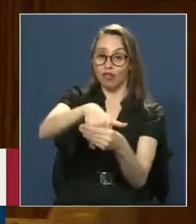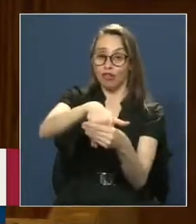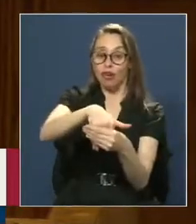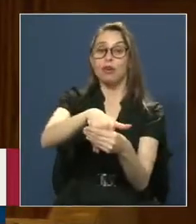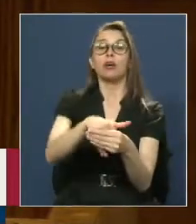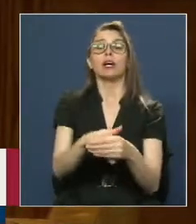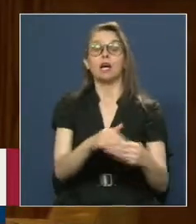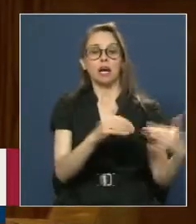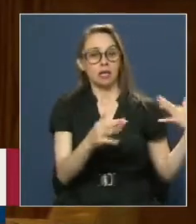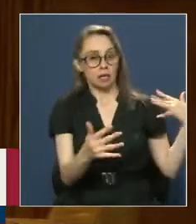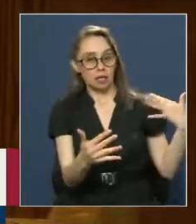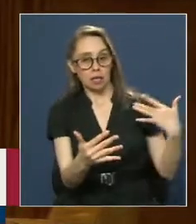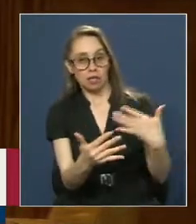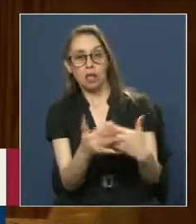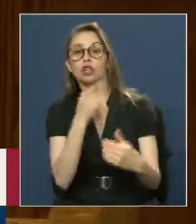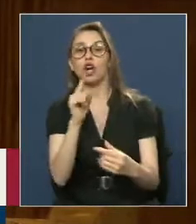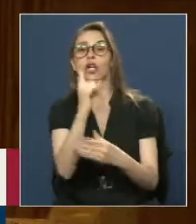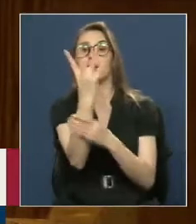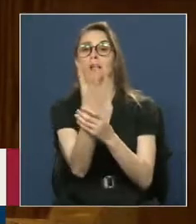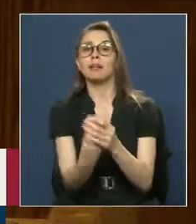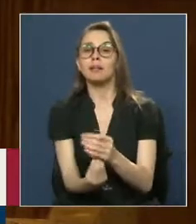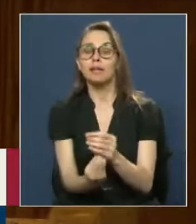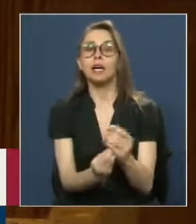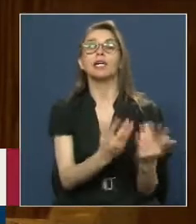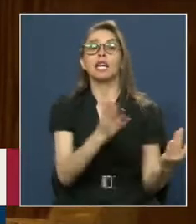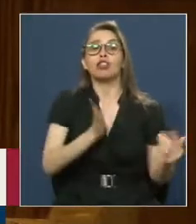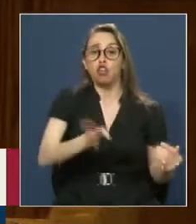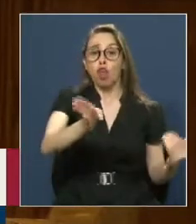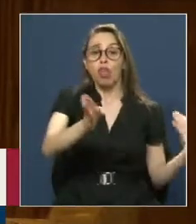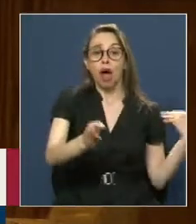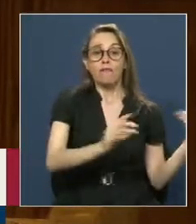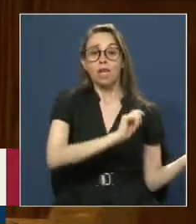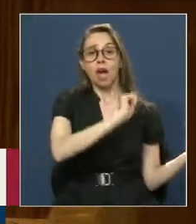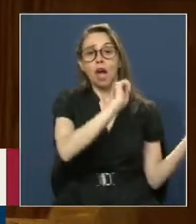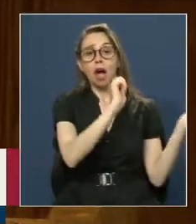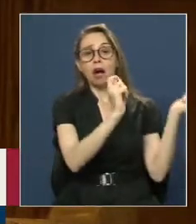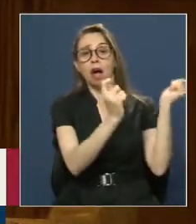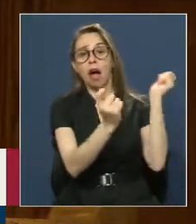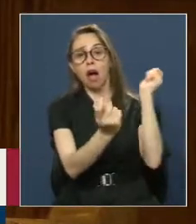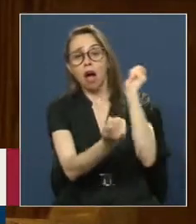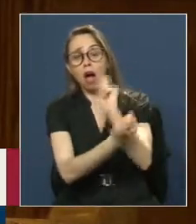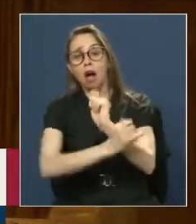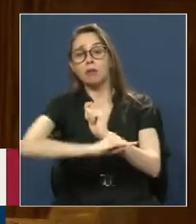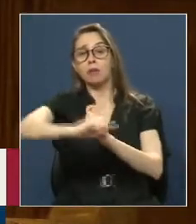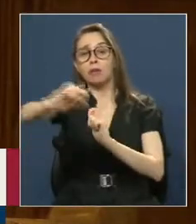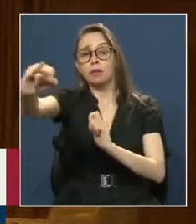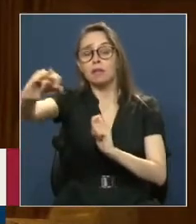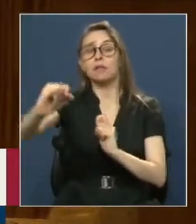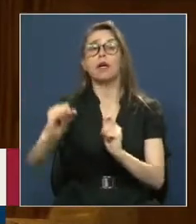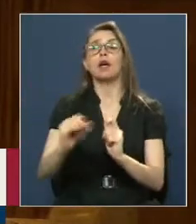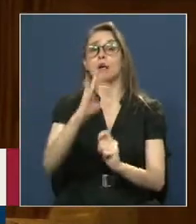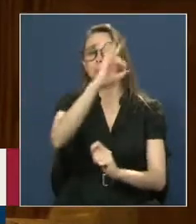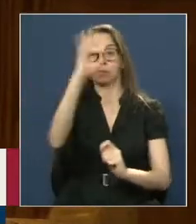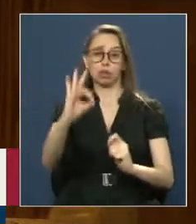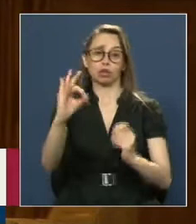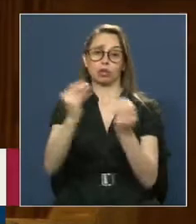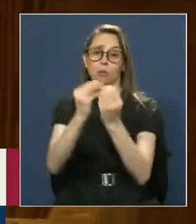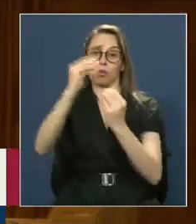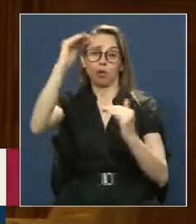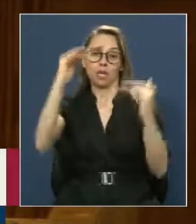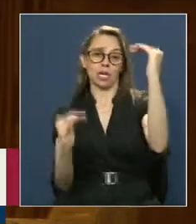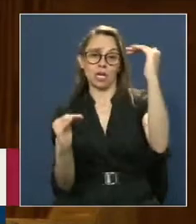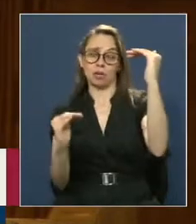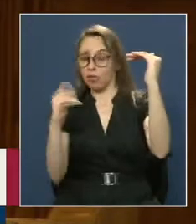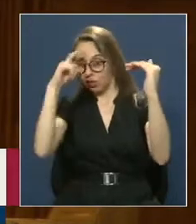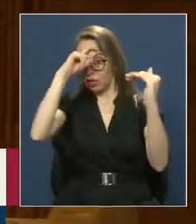Terminar El de una Transición Eterna Con niveles De inequidades Difíciles De